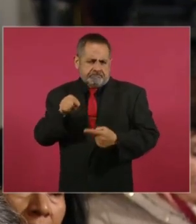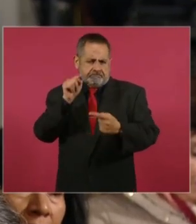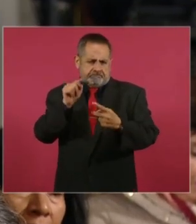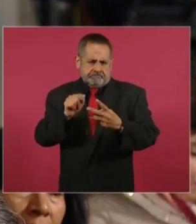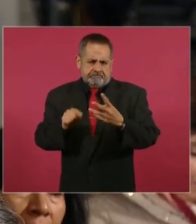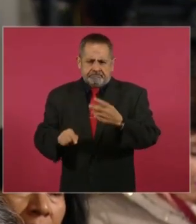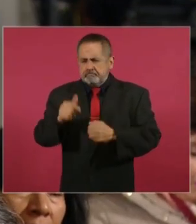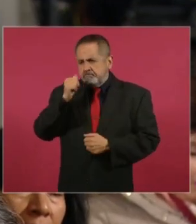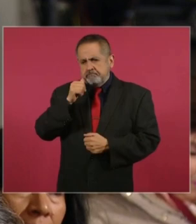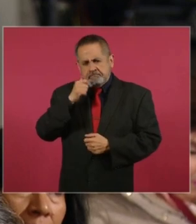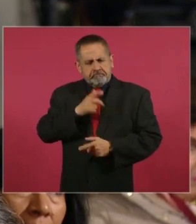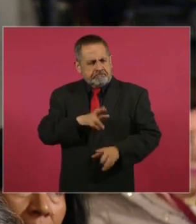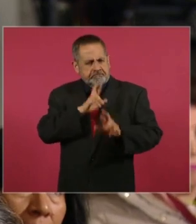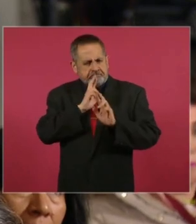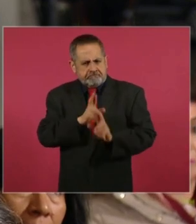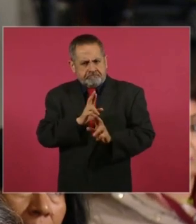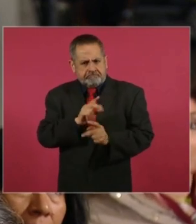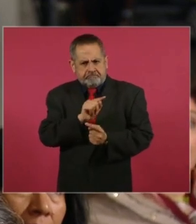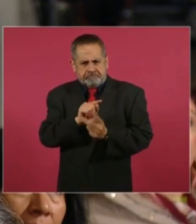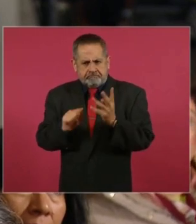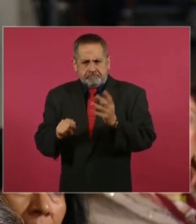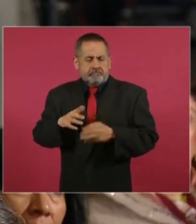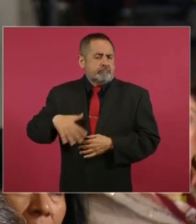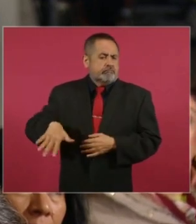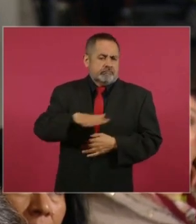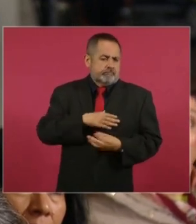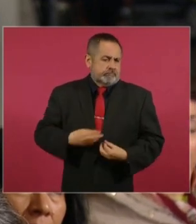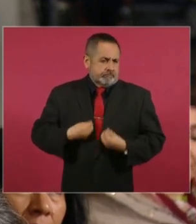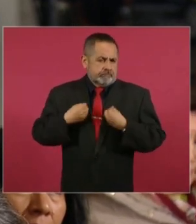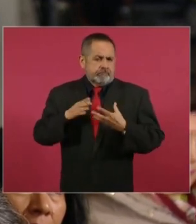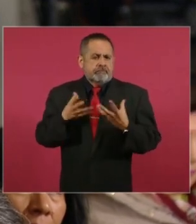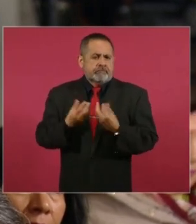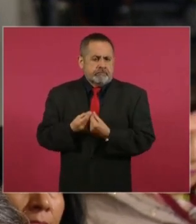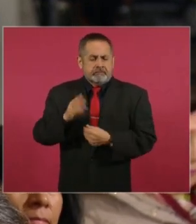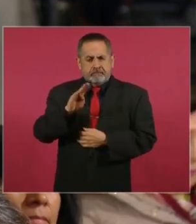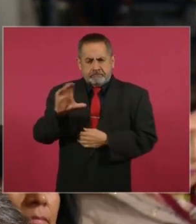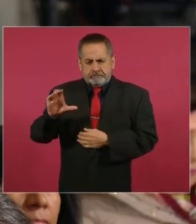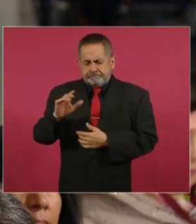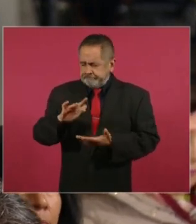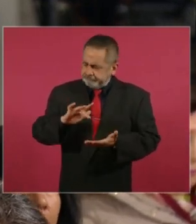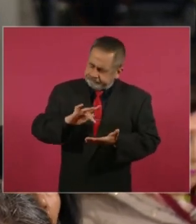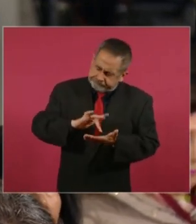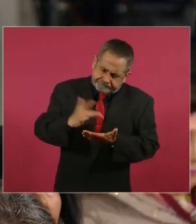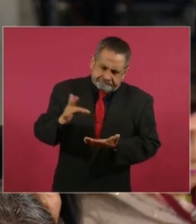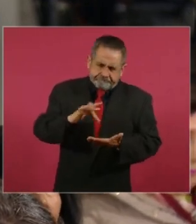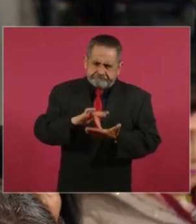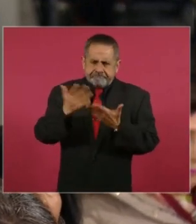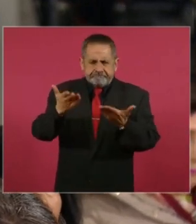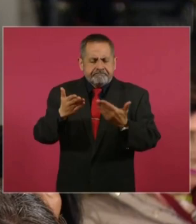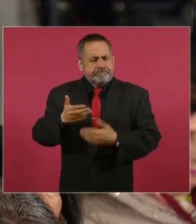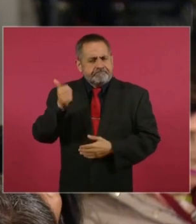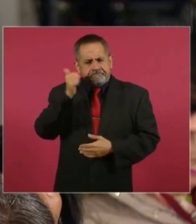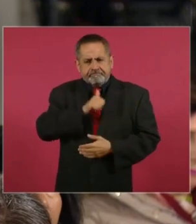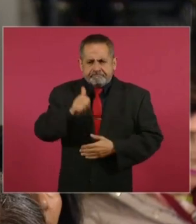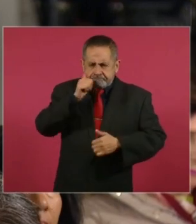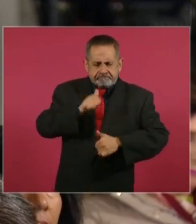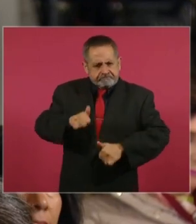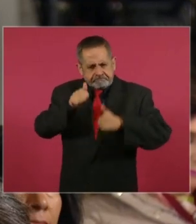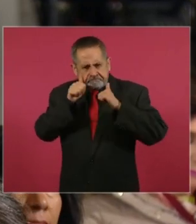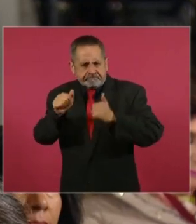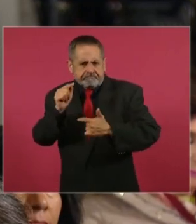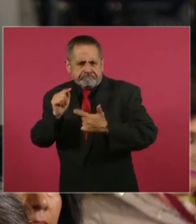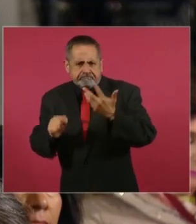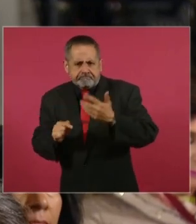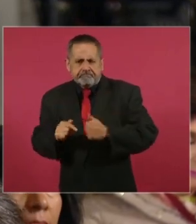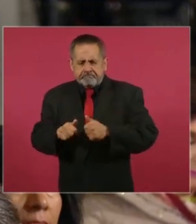como siempre usted le da respuesta a los que vivimos en Baja California. Agradecerle de antemano que siempre, siempre pone mucha atención en lo que